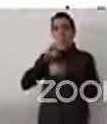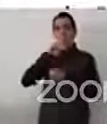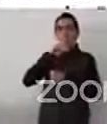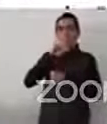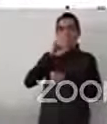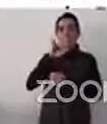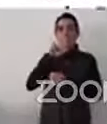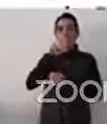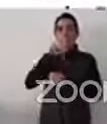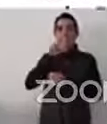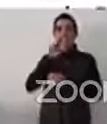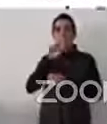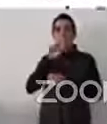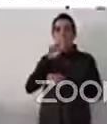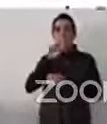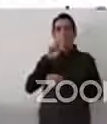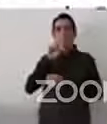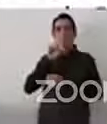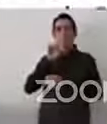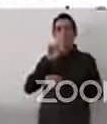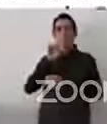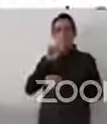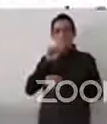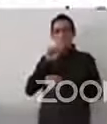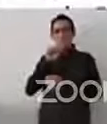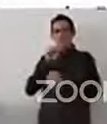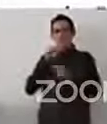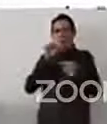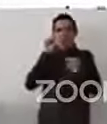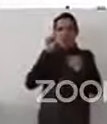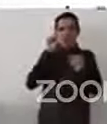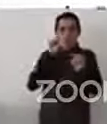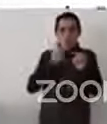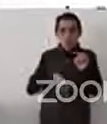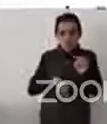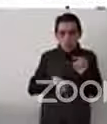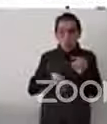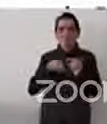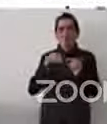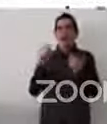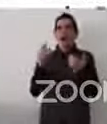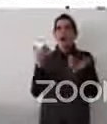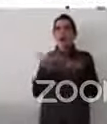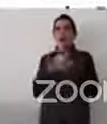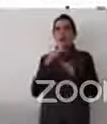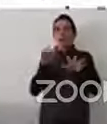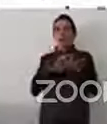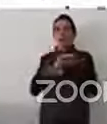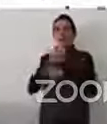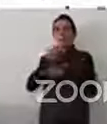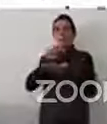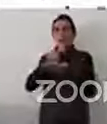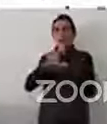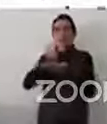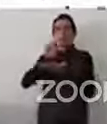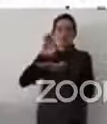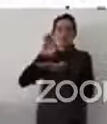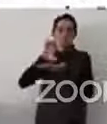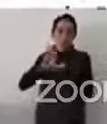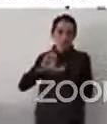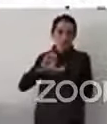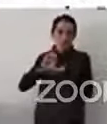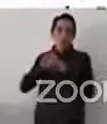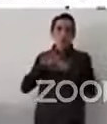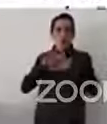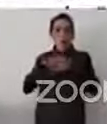otros tipos de definiciones que usaban antes, en derecho inclusive, para referirse a las personas con discapacidad.